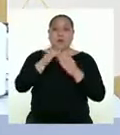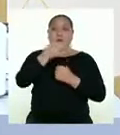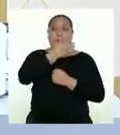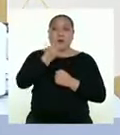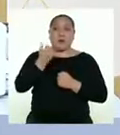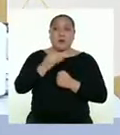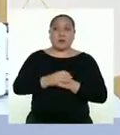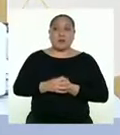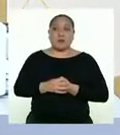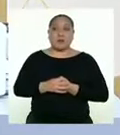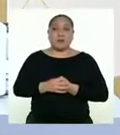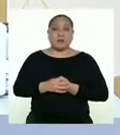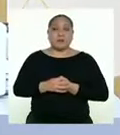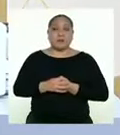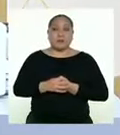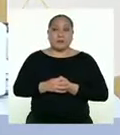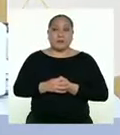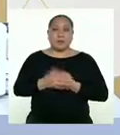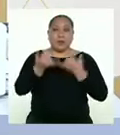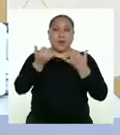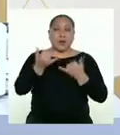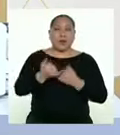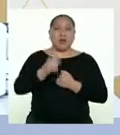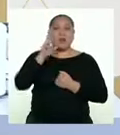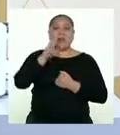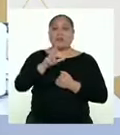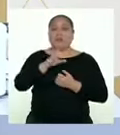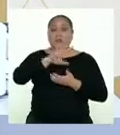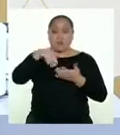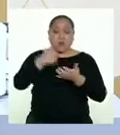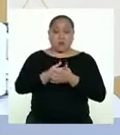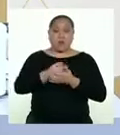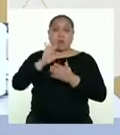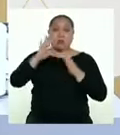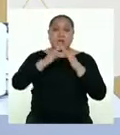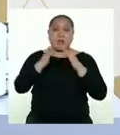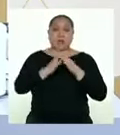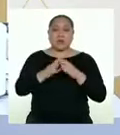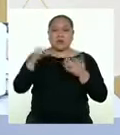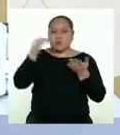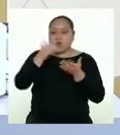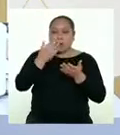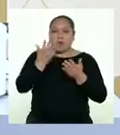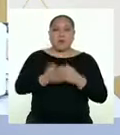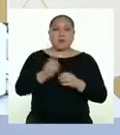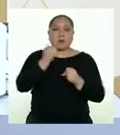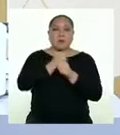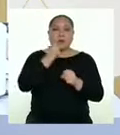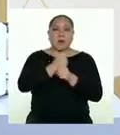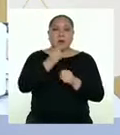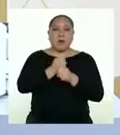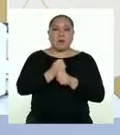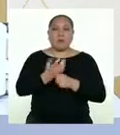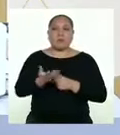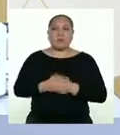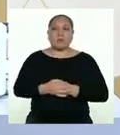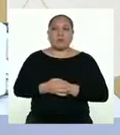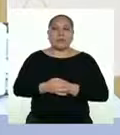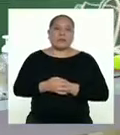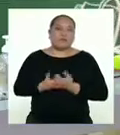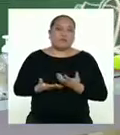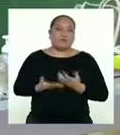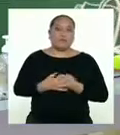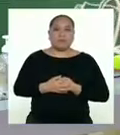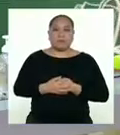convivencia durante estos meses, ahora que todo lo hacemos en casa. Estudiamos, trabajamos, comemos, jugamos, nos ejercitamos.